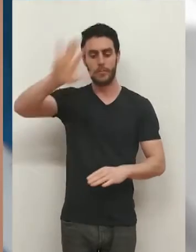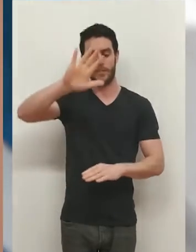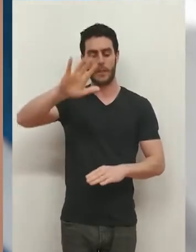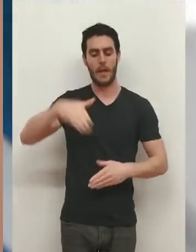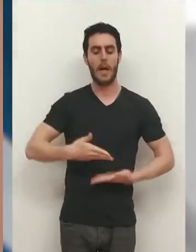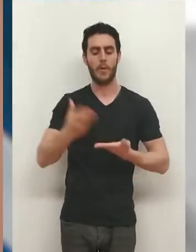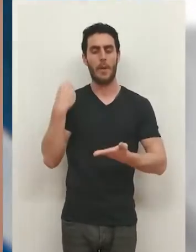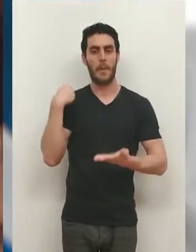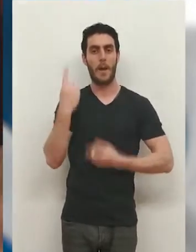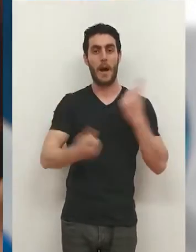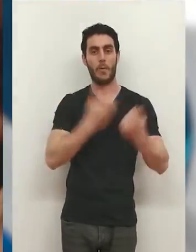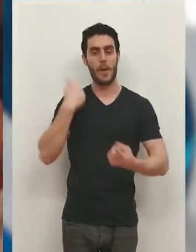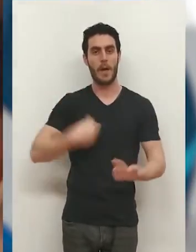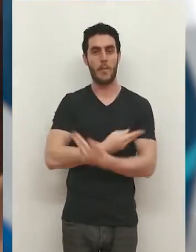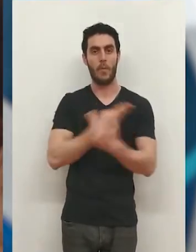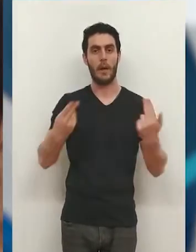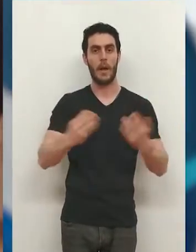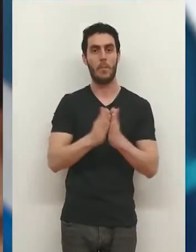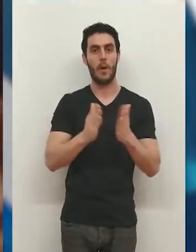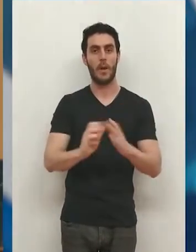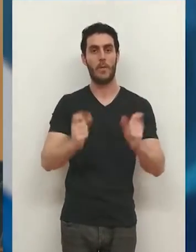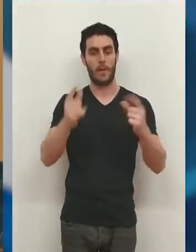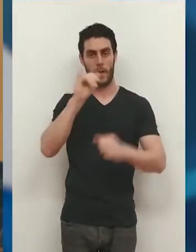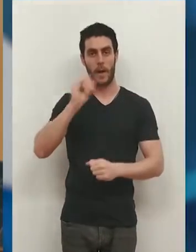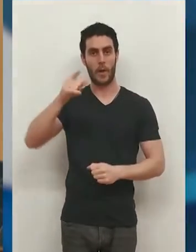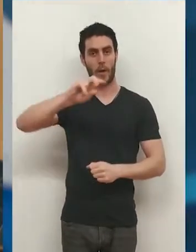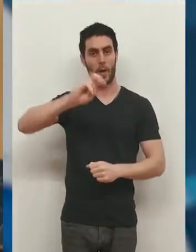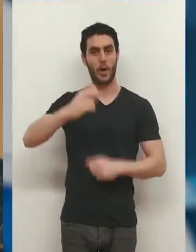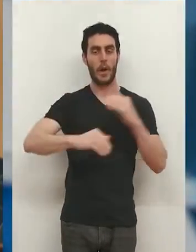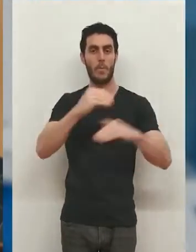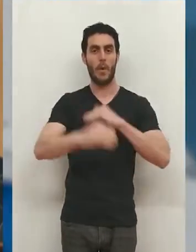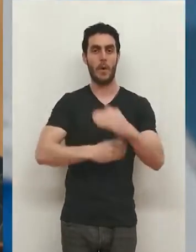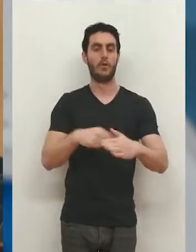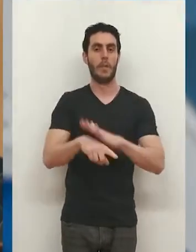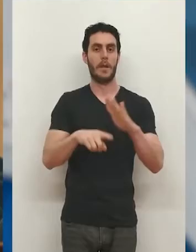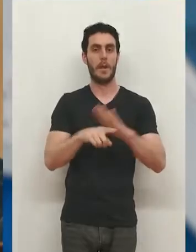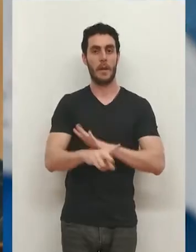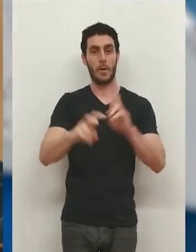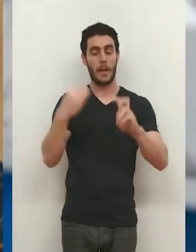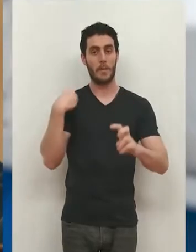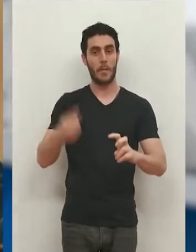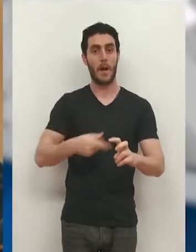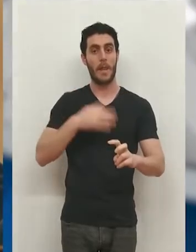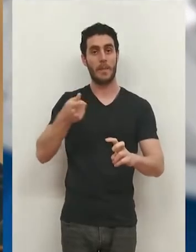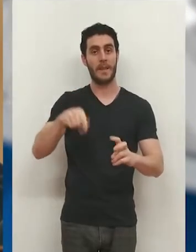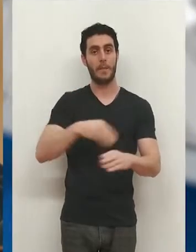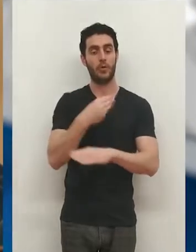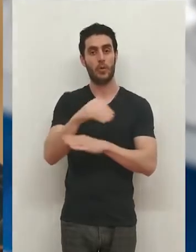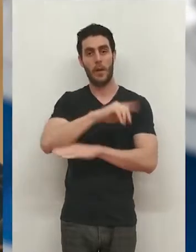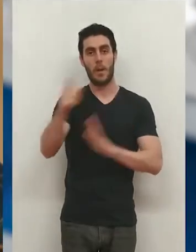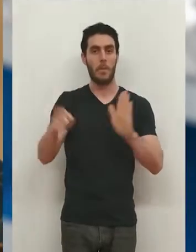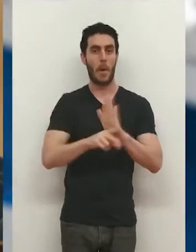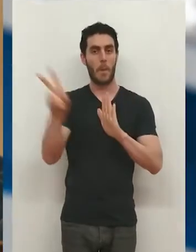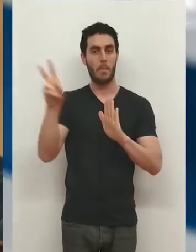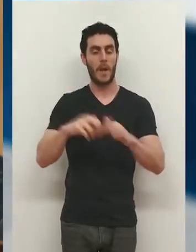Estas ayudas se encuentran algunas de ellas ya publicadas en el BOR y otras en proceso administrativo. A ellas se suman las subvenciones